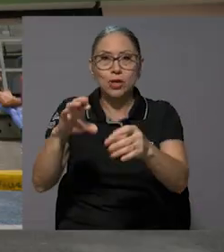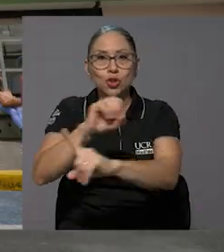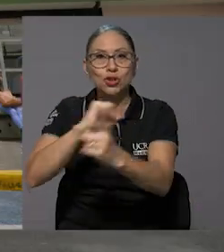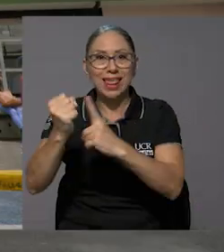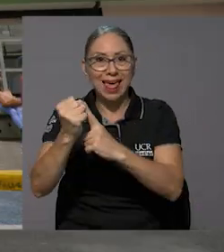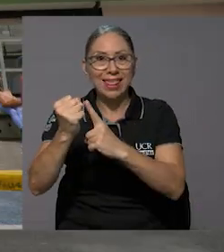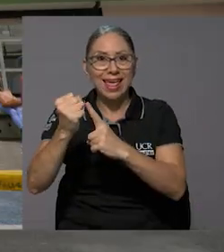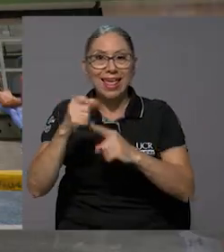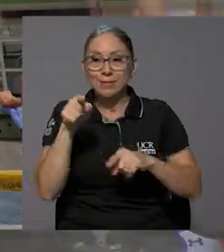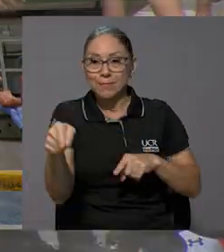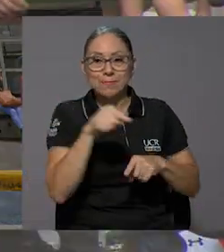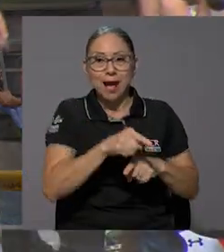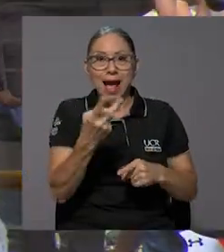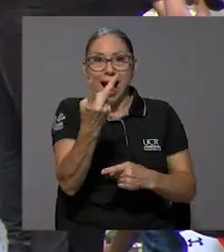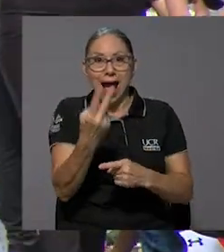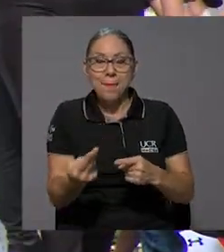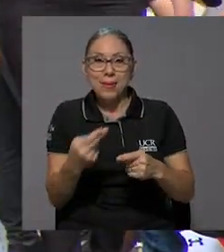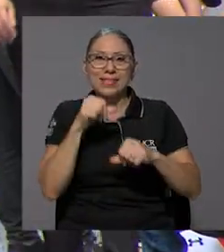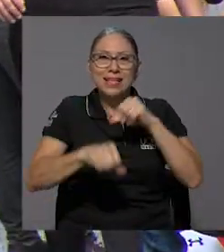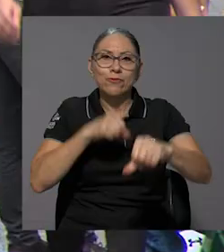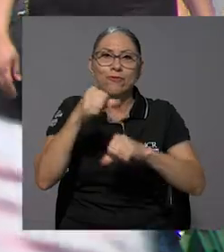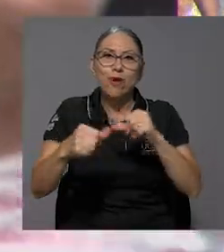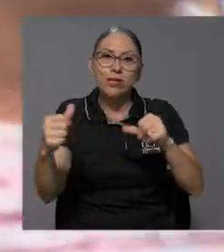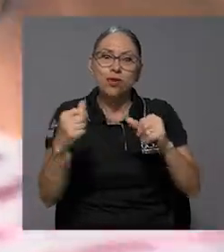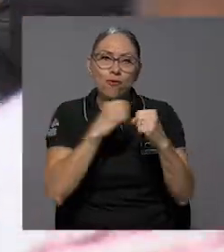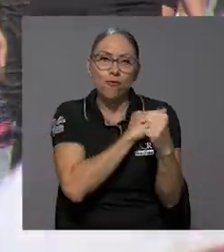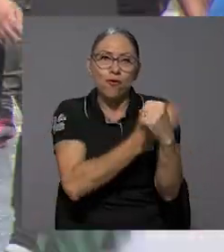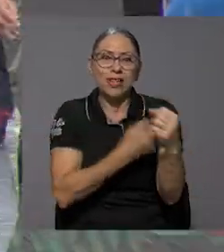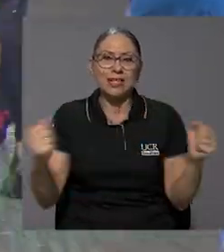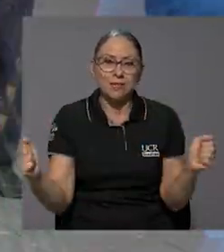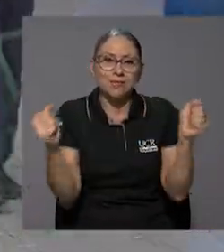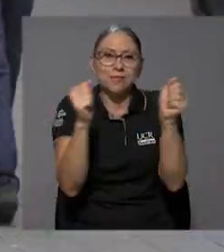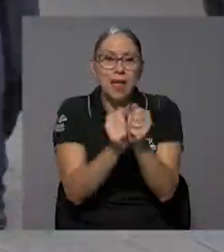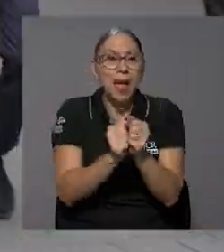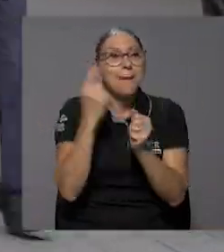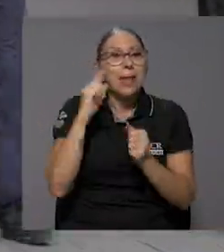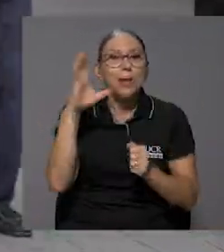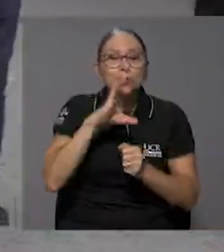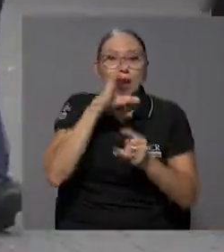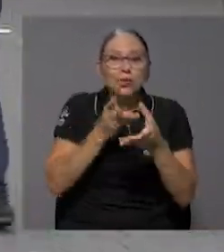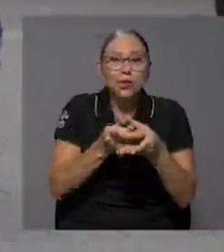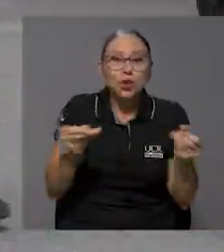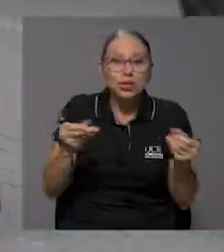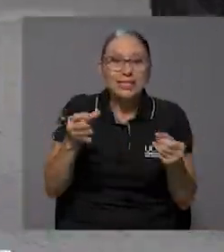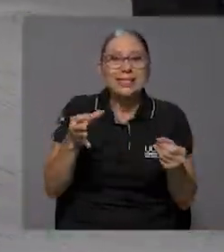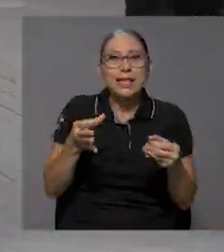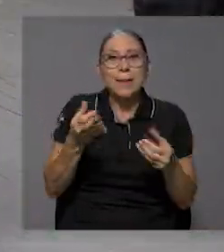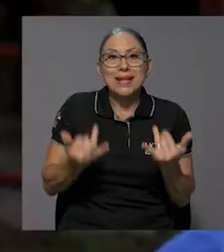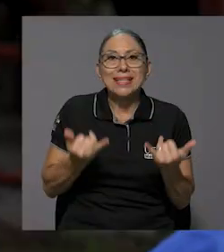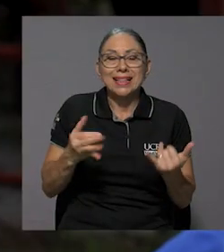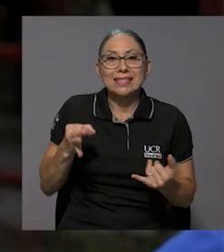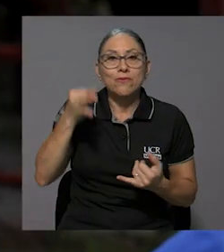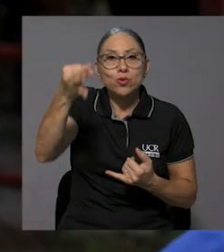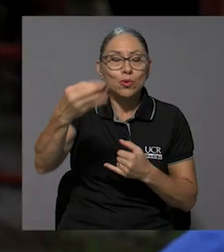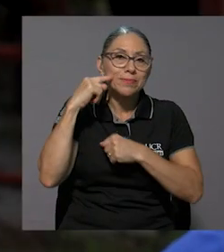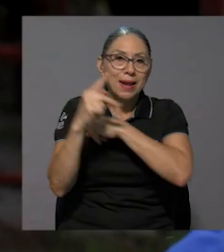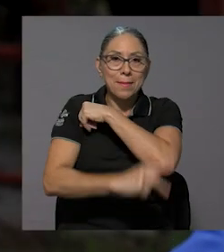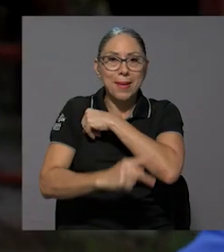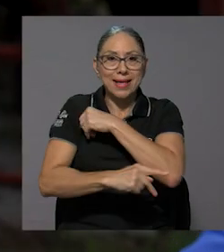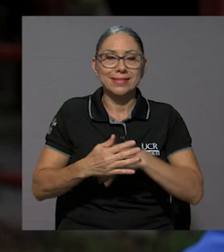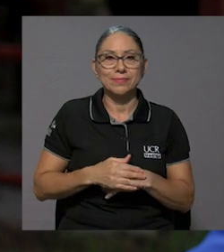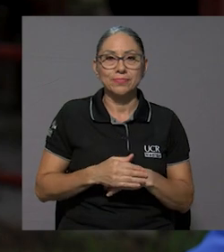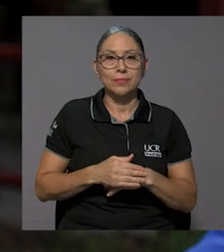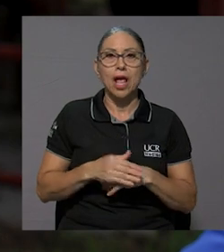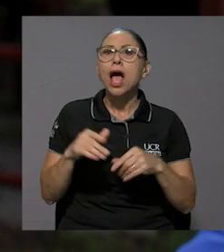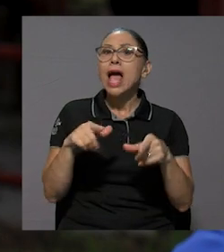esfuerzo de ambas partes de unir fortalezas para buscar soluciones presentes y futuras para el país. Entonces estamos